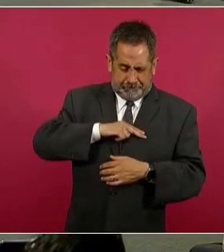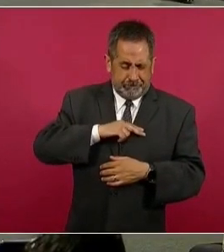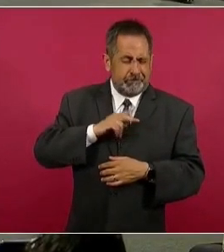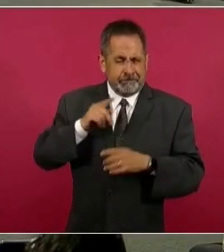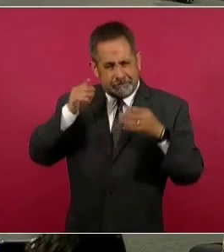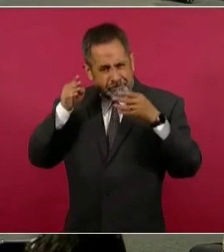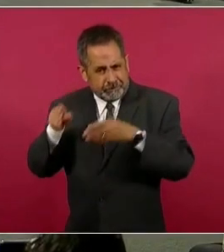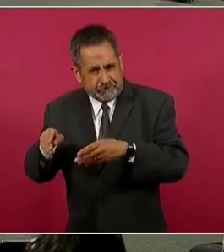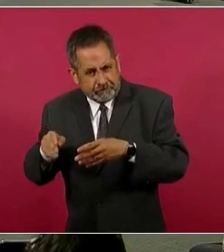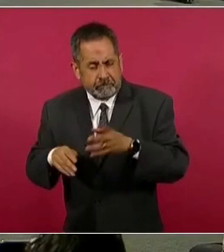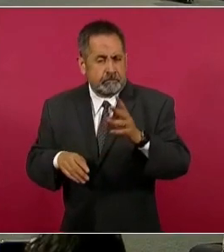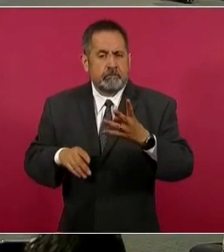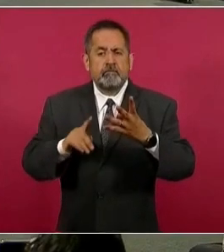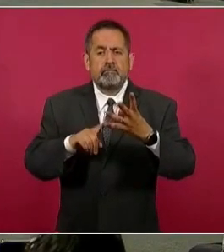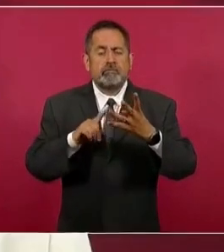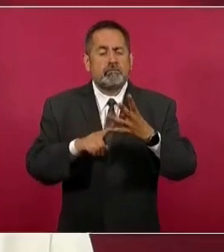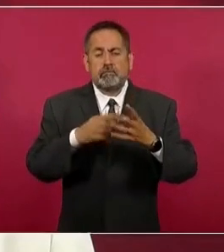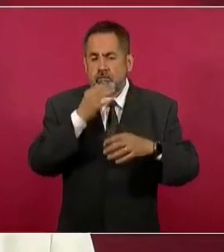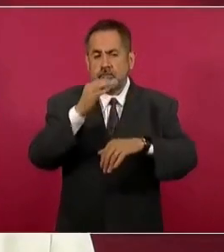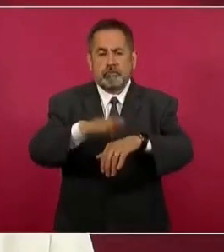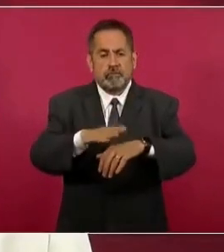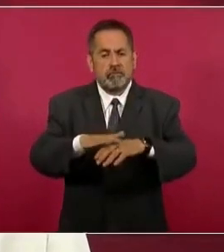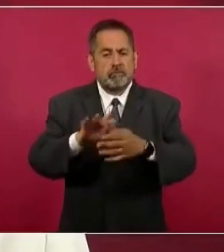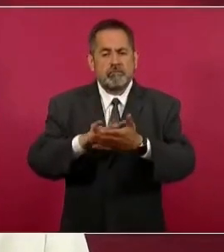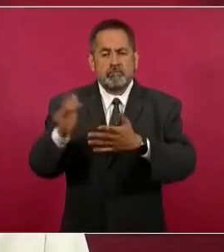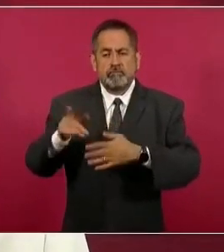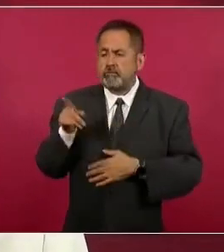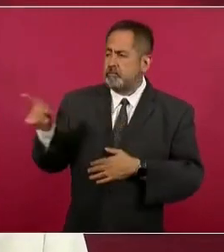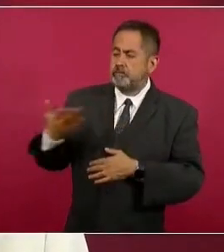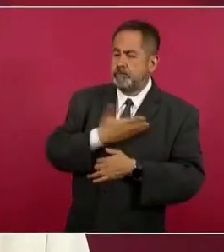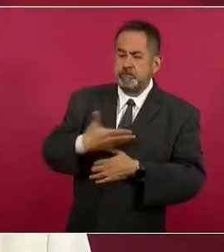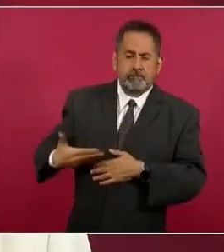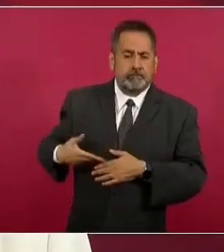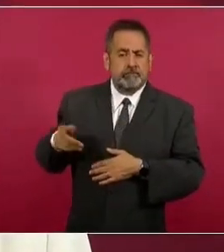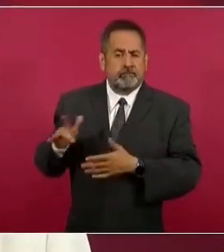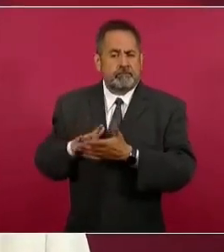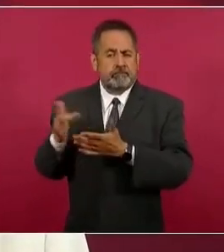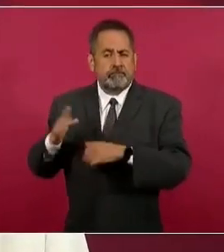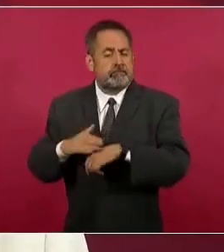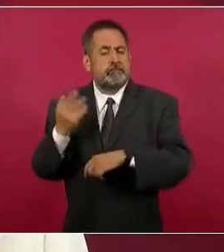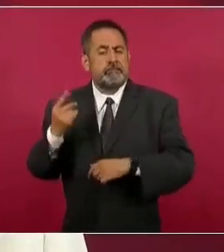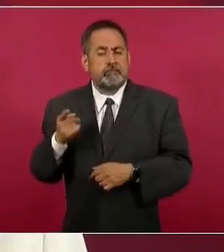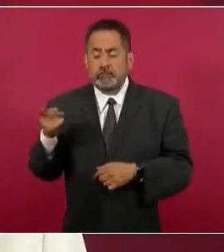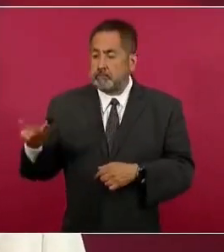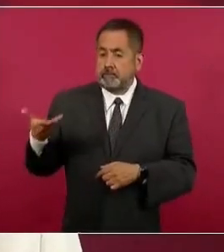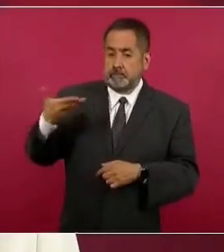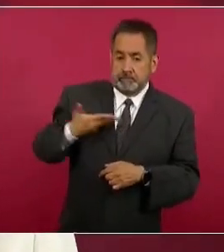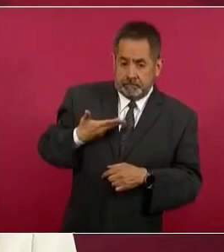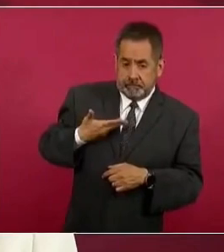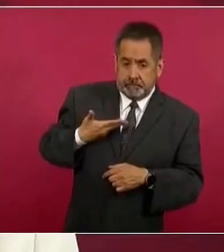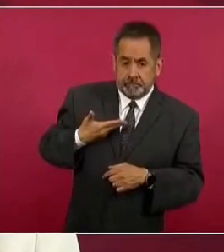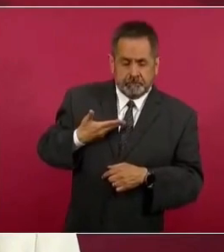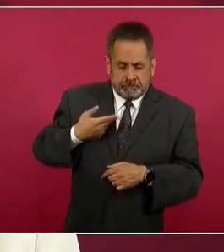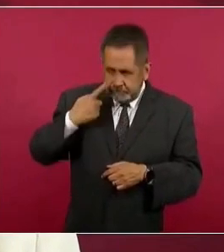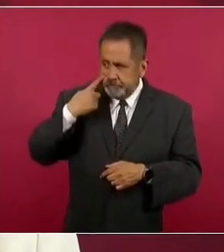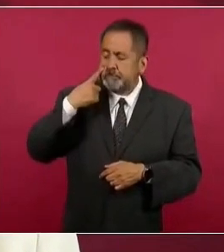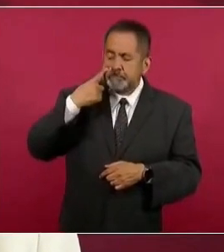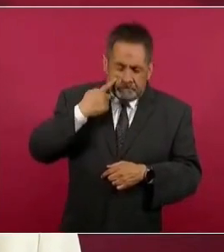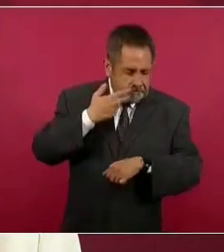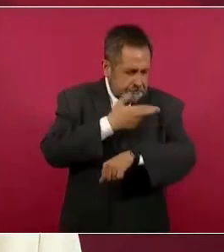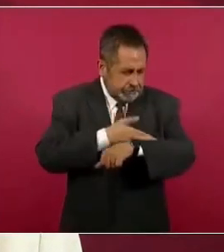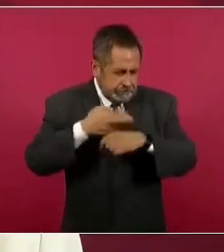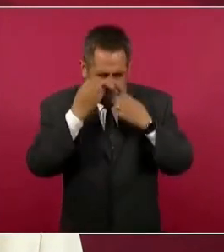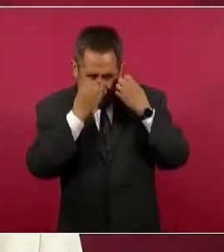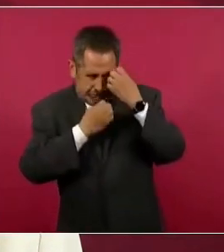aprovechar para agradecer mucho al señor presidente, porque nos pidió que hiciéramos un gran esfuerzo en ese